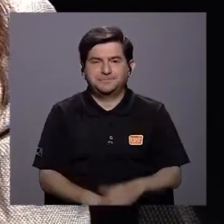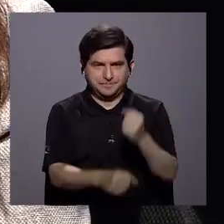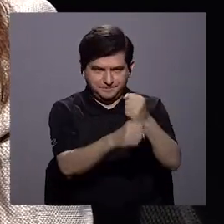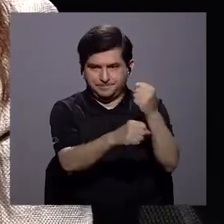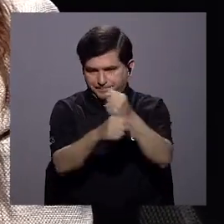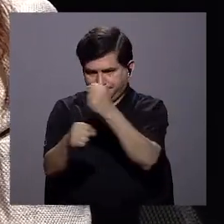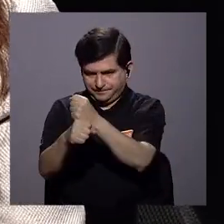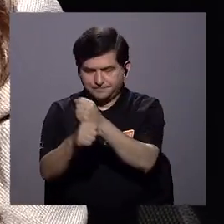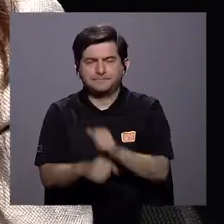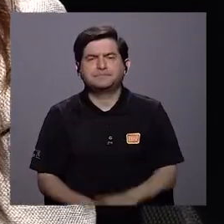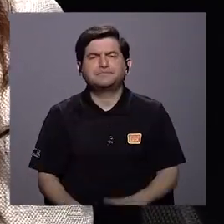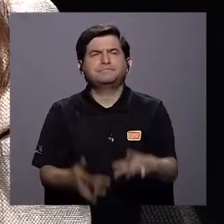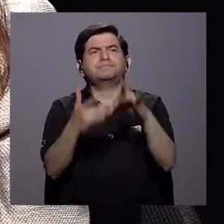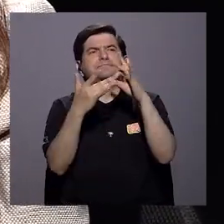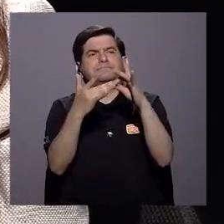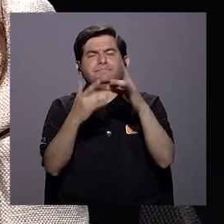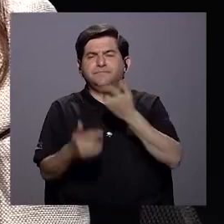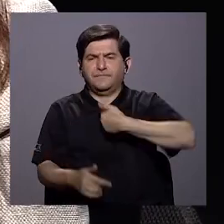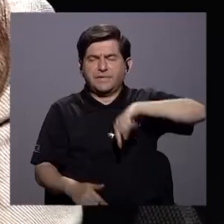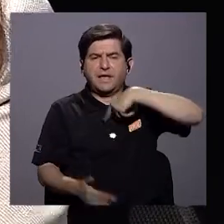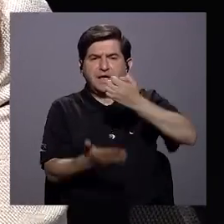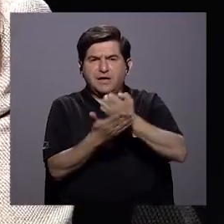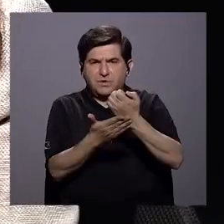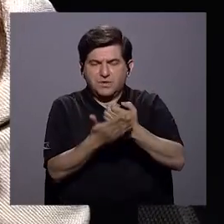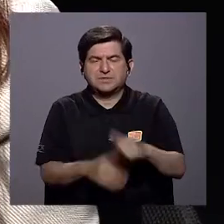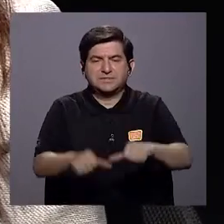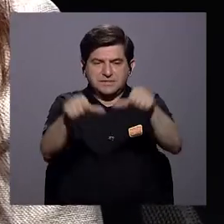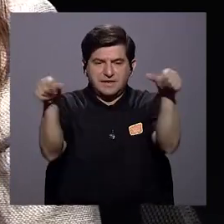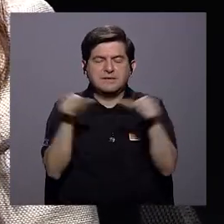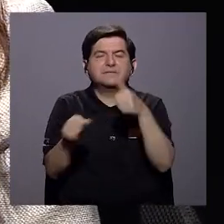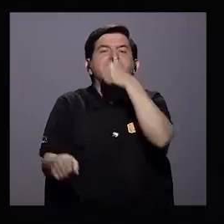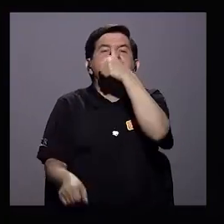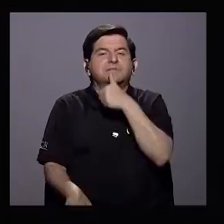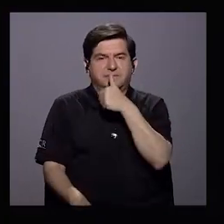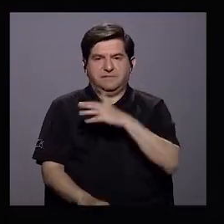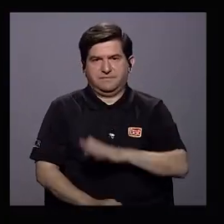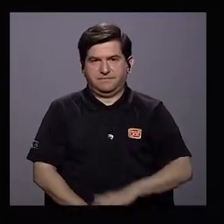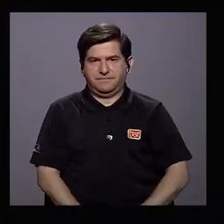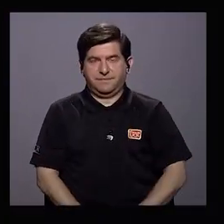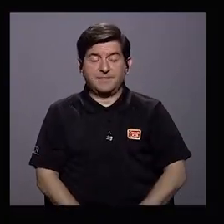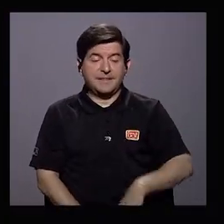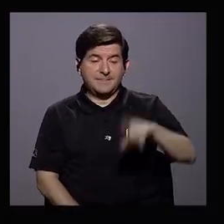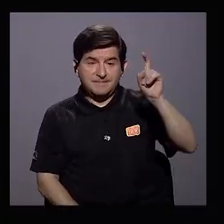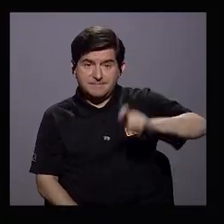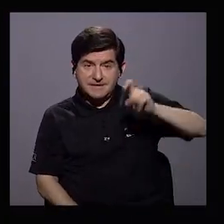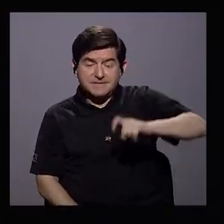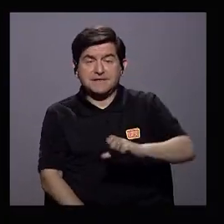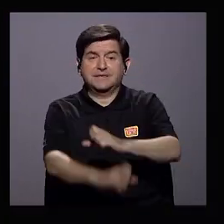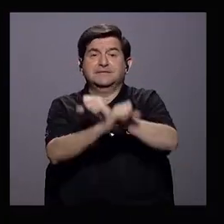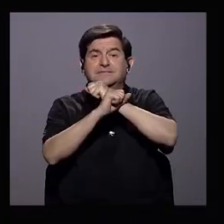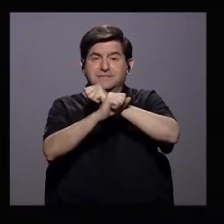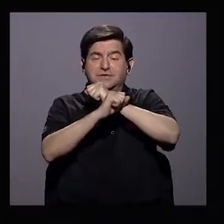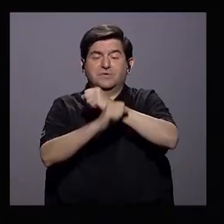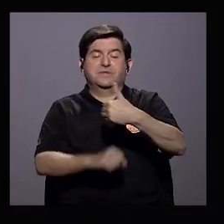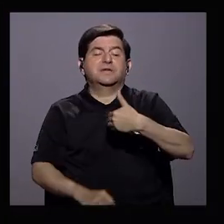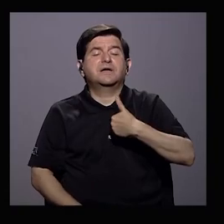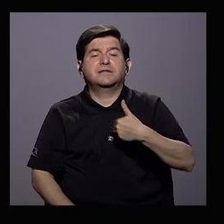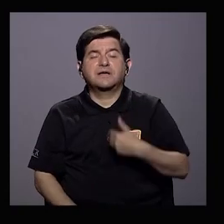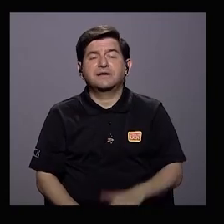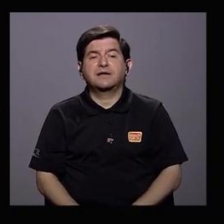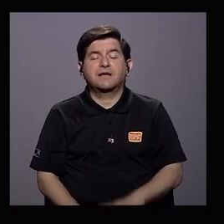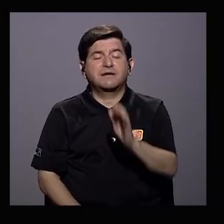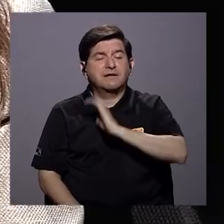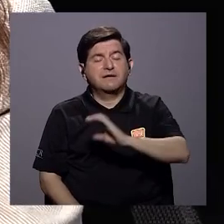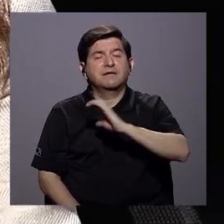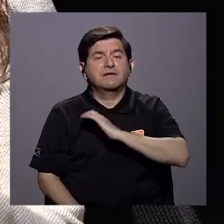puestos de trabajo, fundamentalmente, nuestra economía los genera el sector privado. Entonces, necesitamos garantizar que existan las